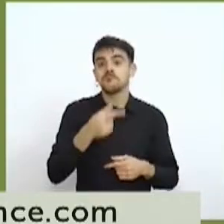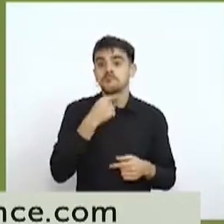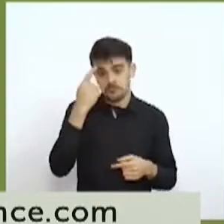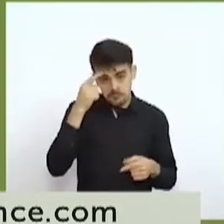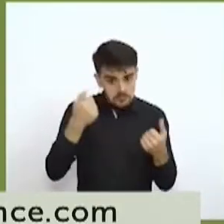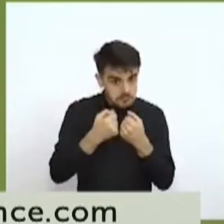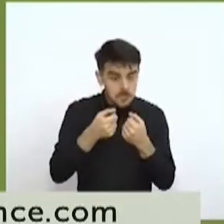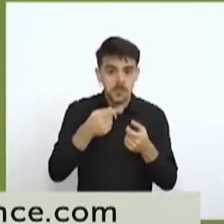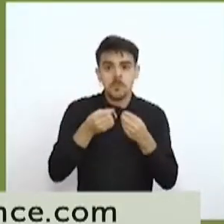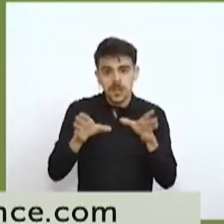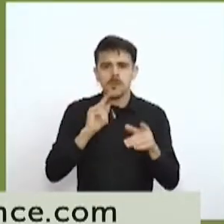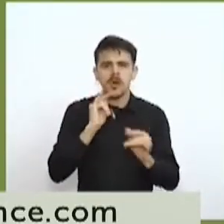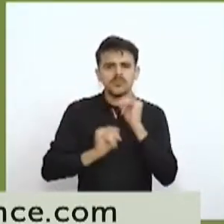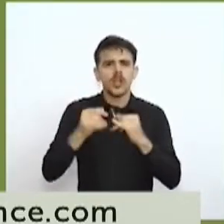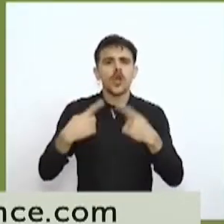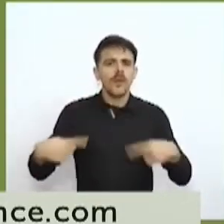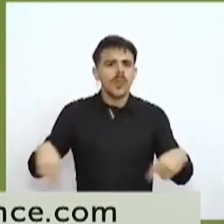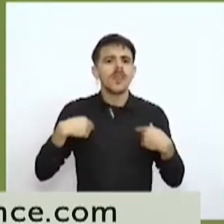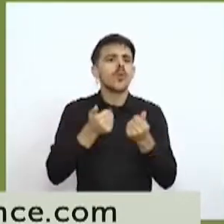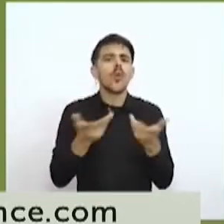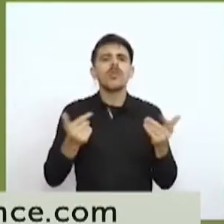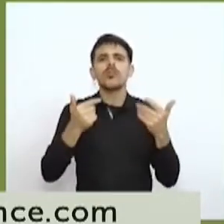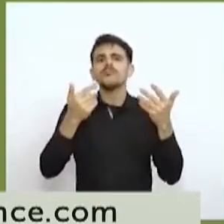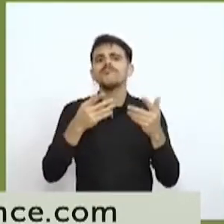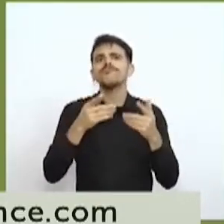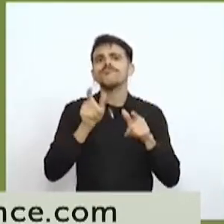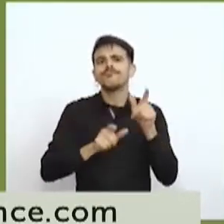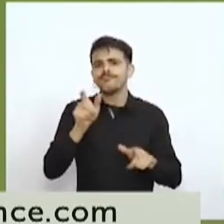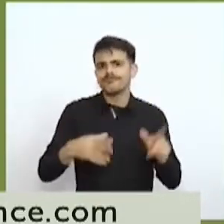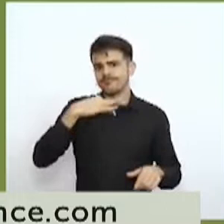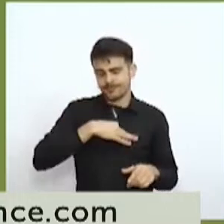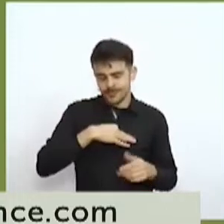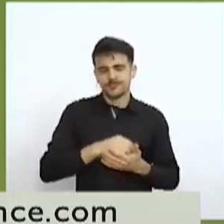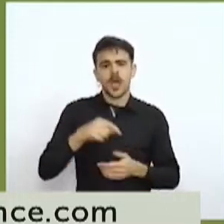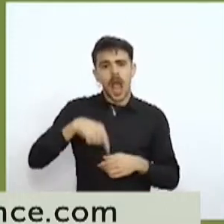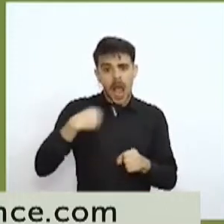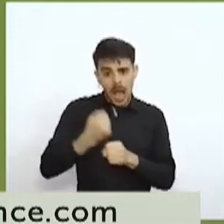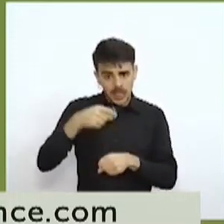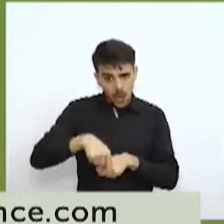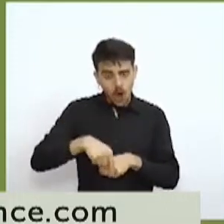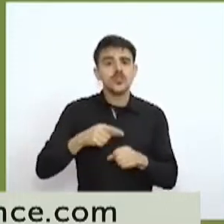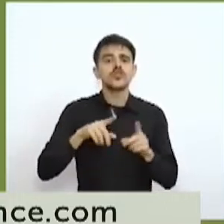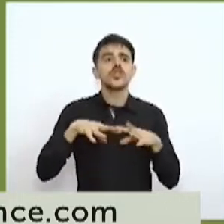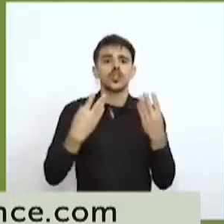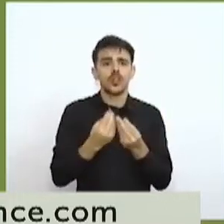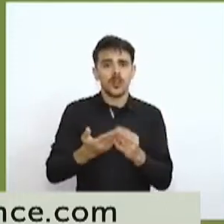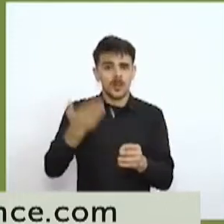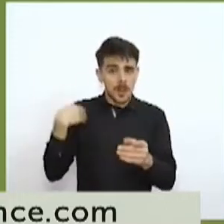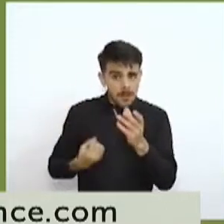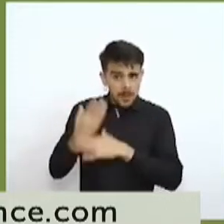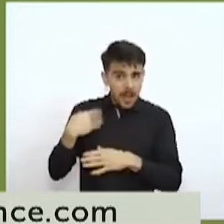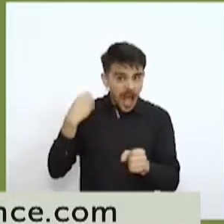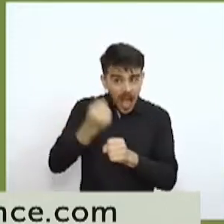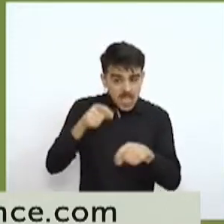En el día de hoy, el total de casos que registra la provincia de Entre Ríos desde el inicio es de 320